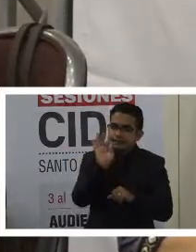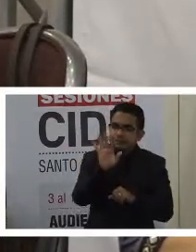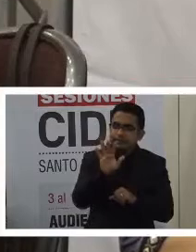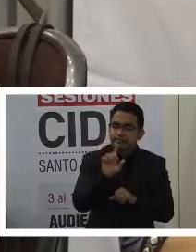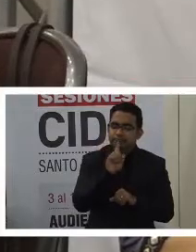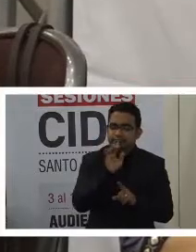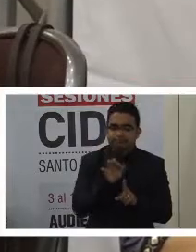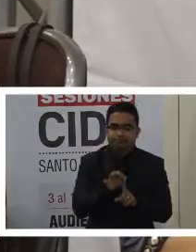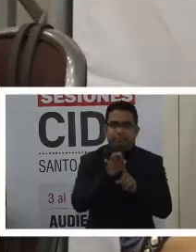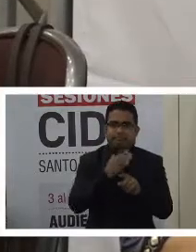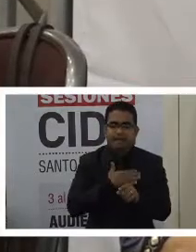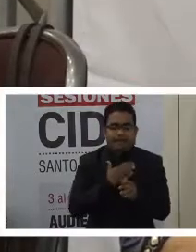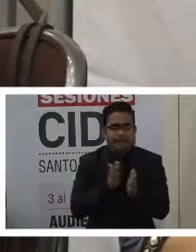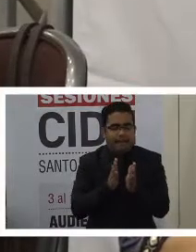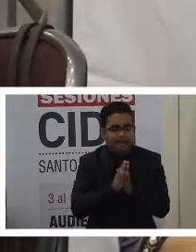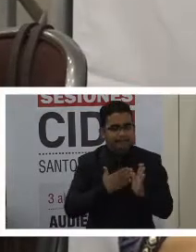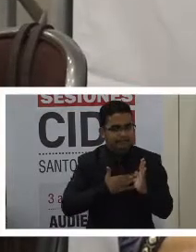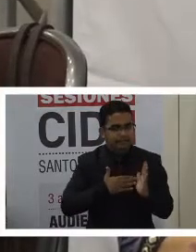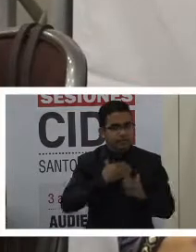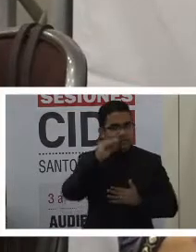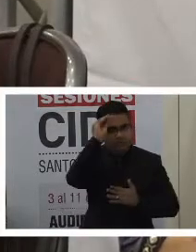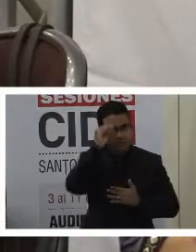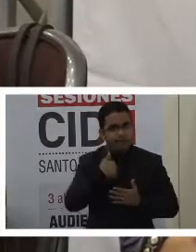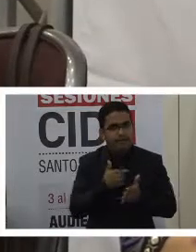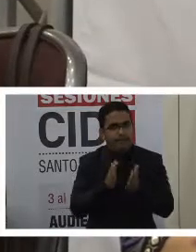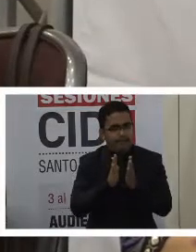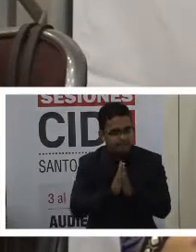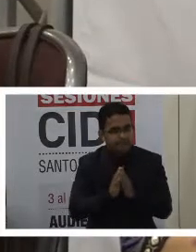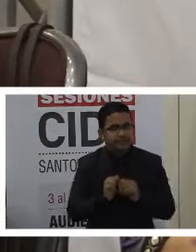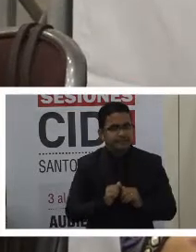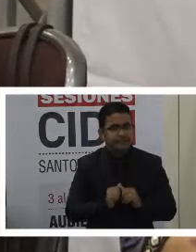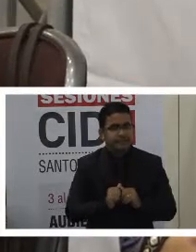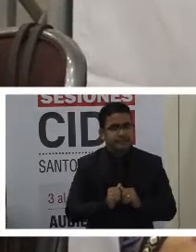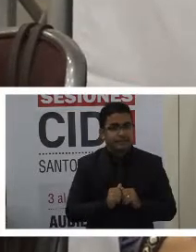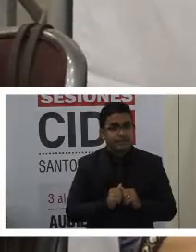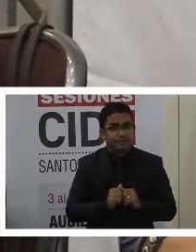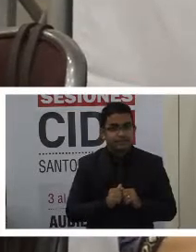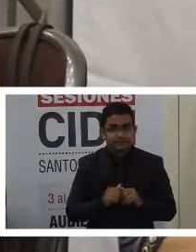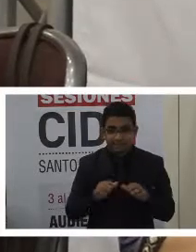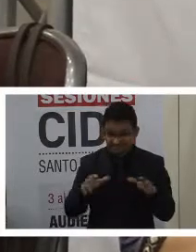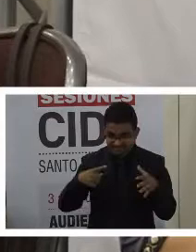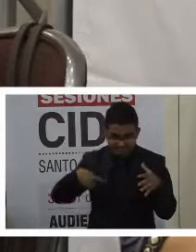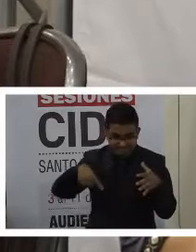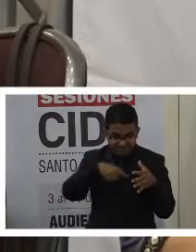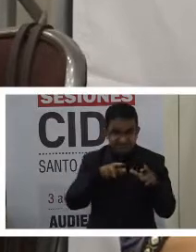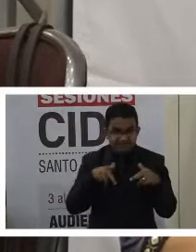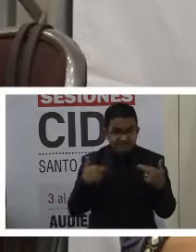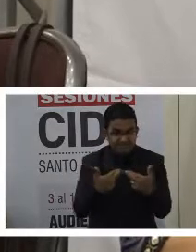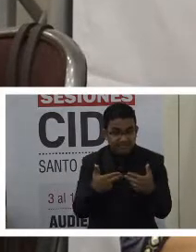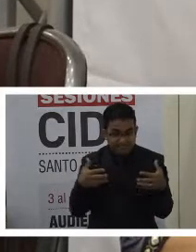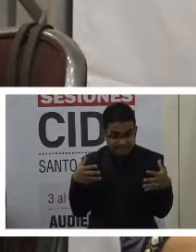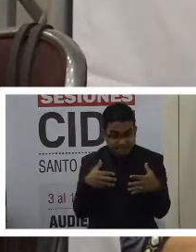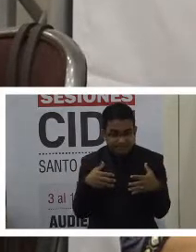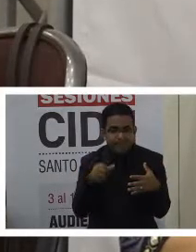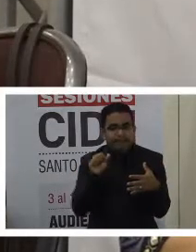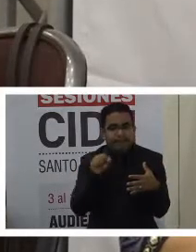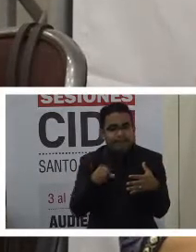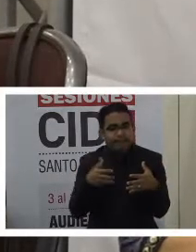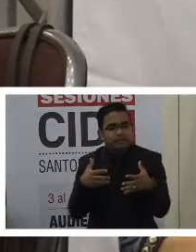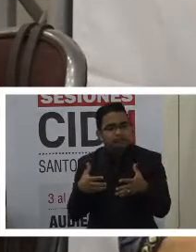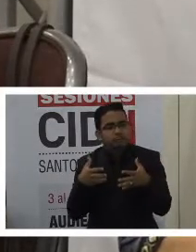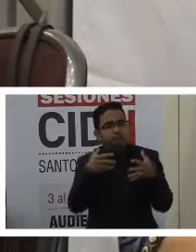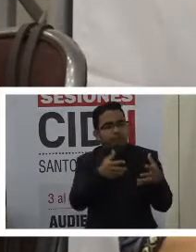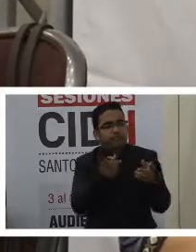petición para que la Comisión pueda visitar,